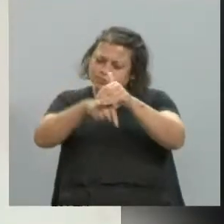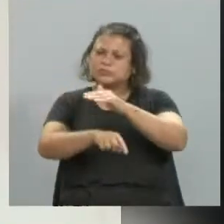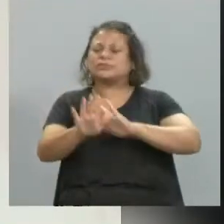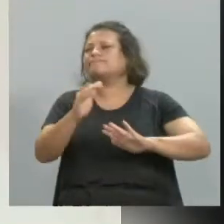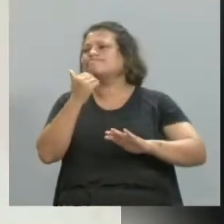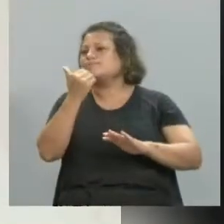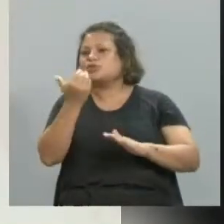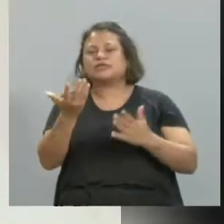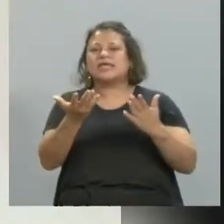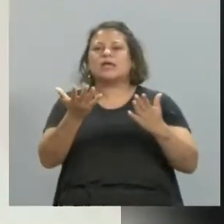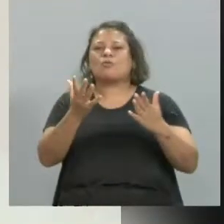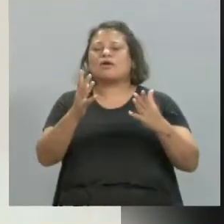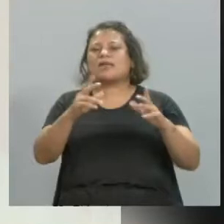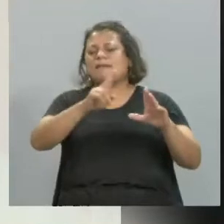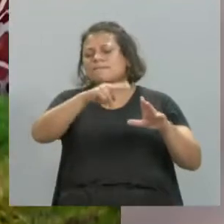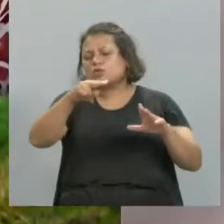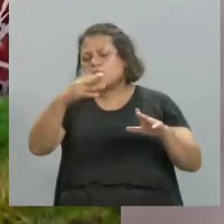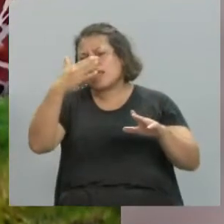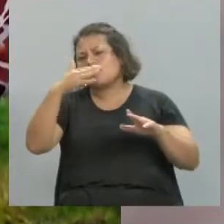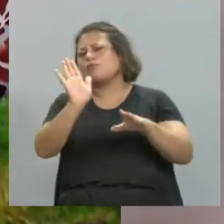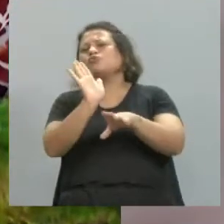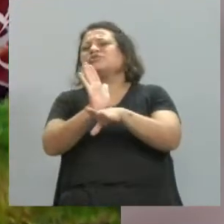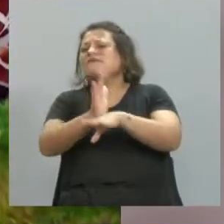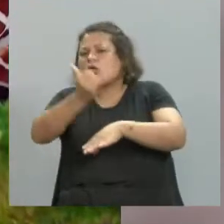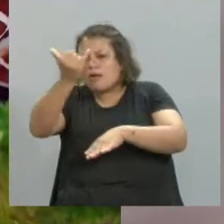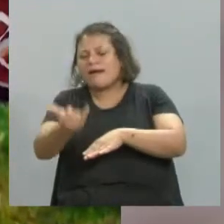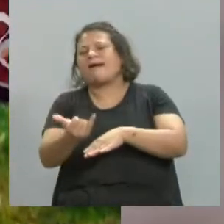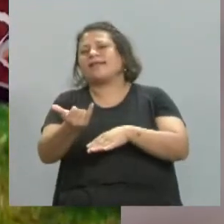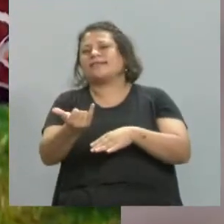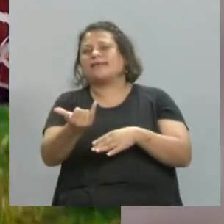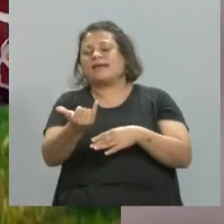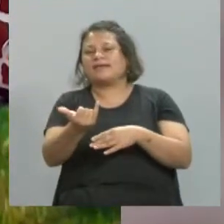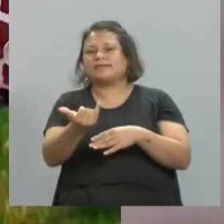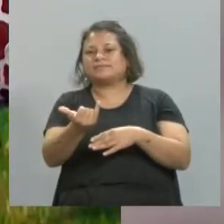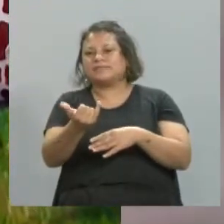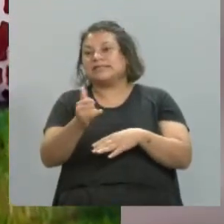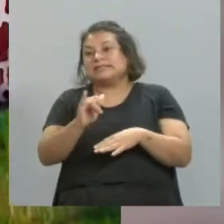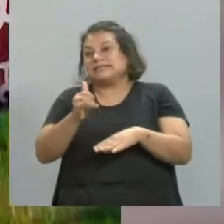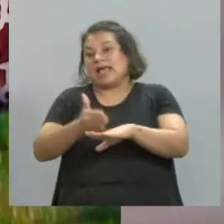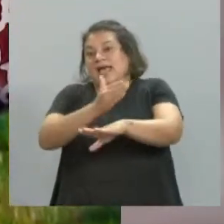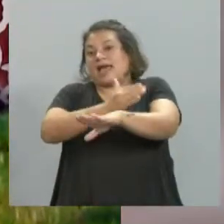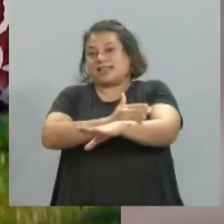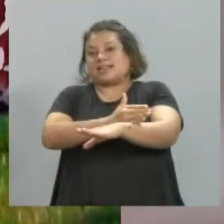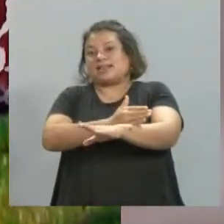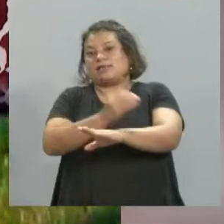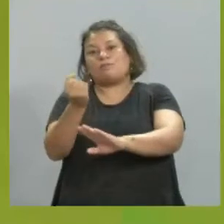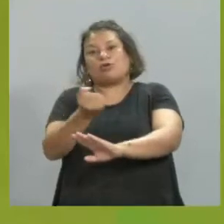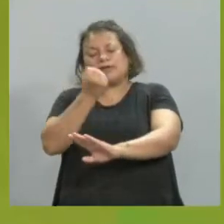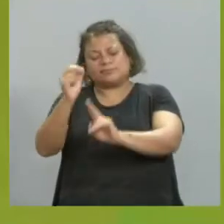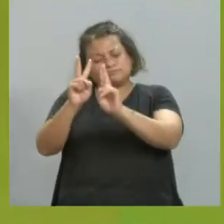no sé, que la obra tenga algún sentido, ¿no? Que vaya por algún lado, y eso normalmente sí parte de alguna investigación, o